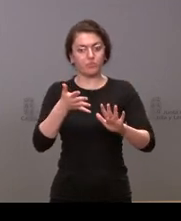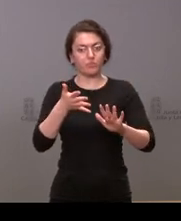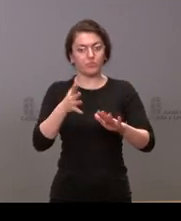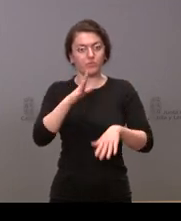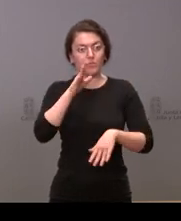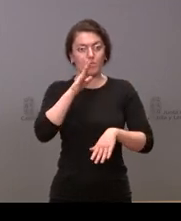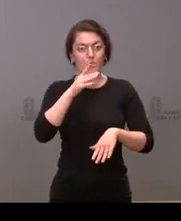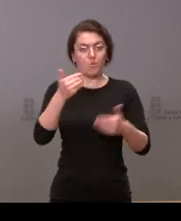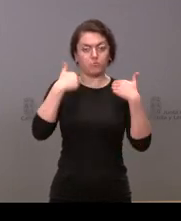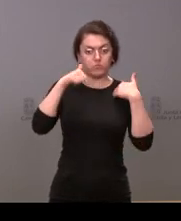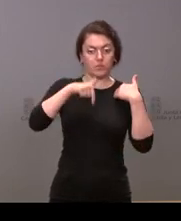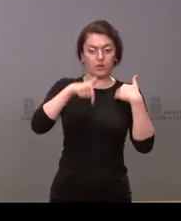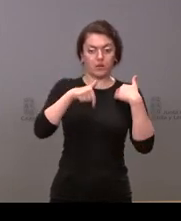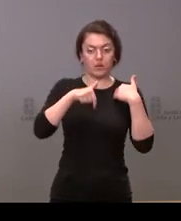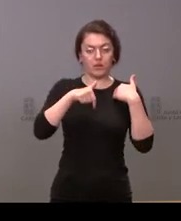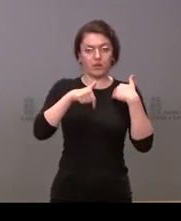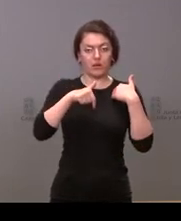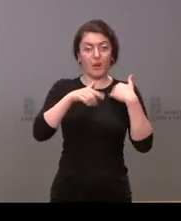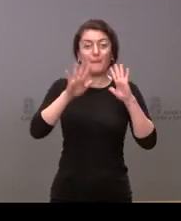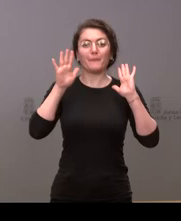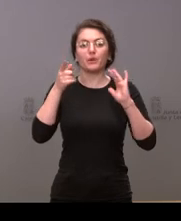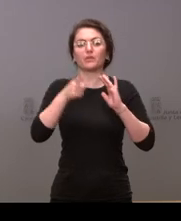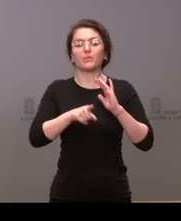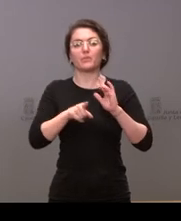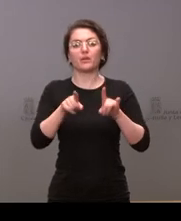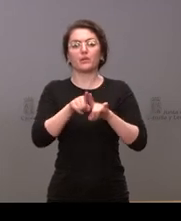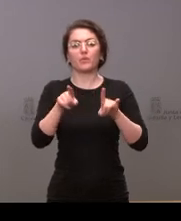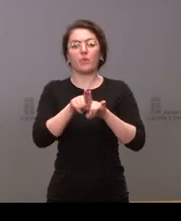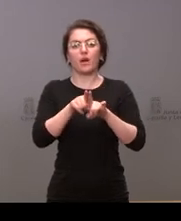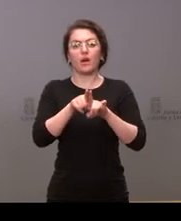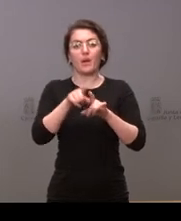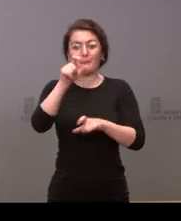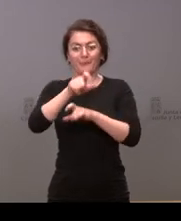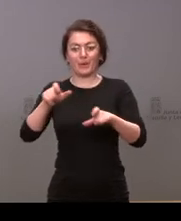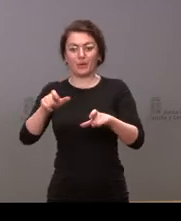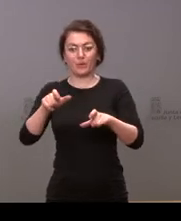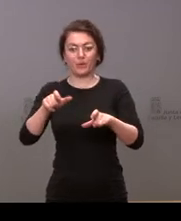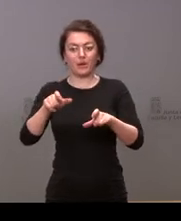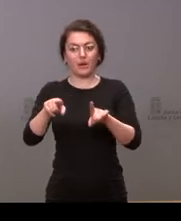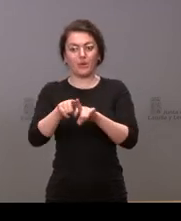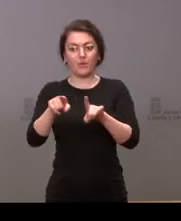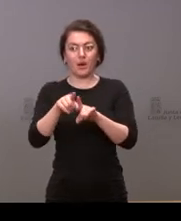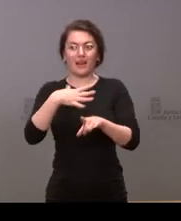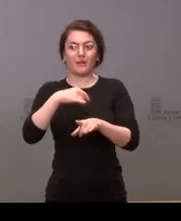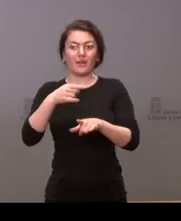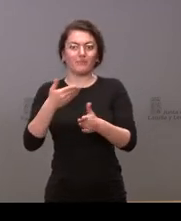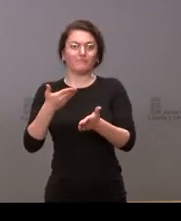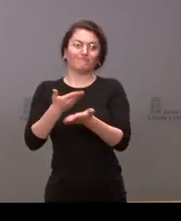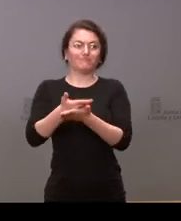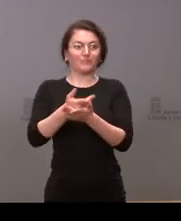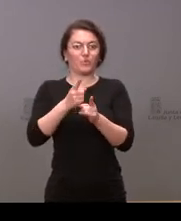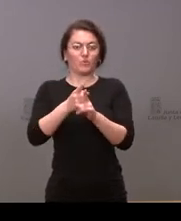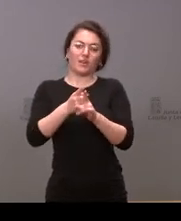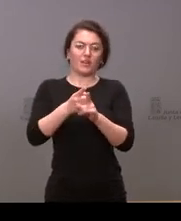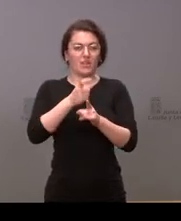autonómica también eliminan la opción de los particulares de alegar contra esos parques renovables y por